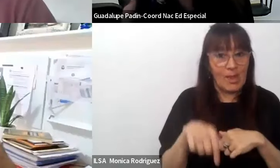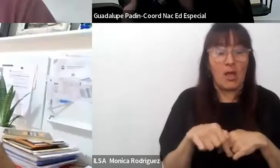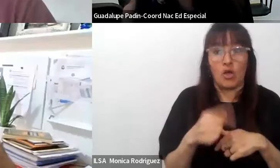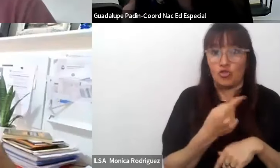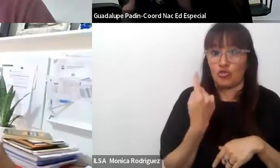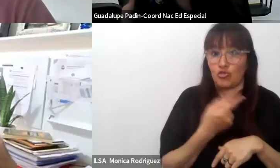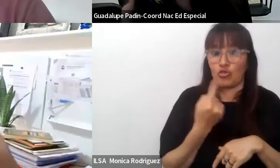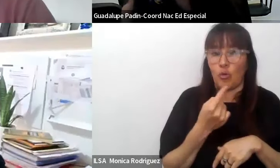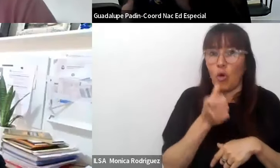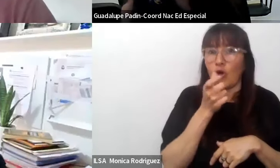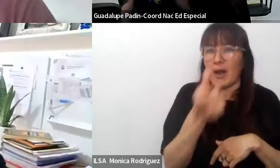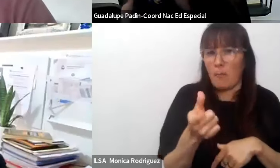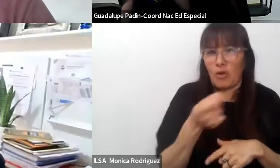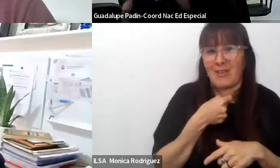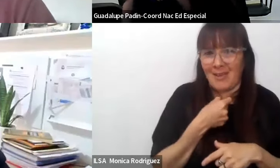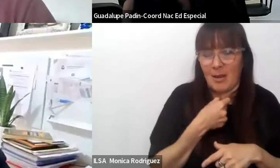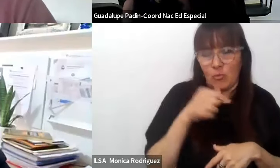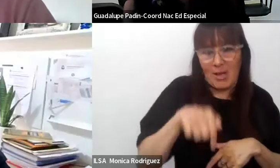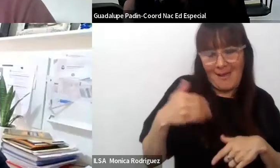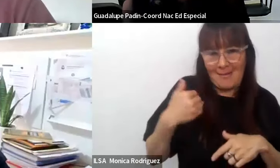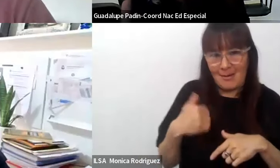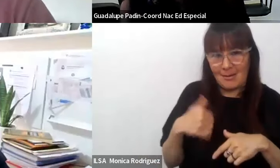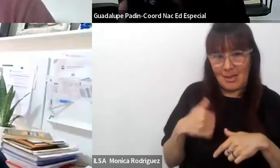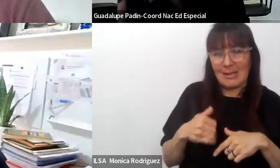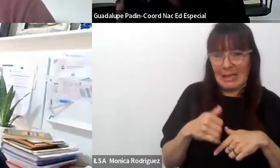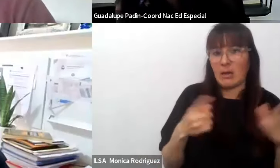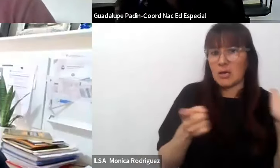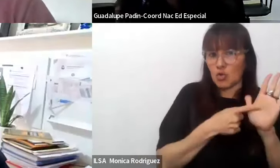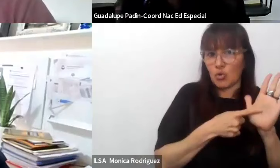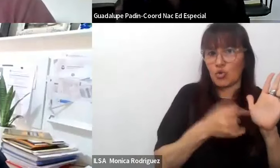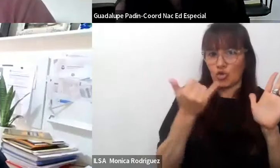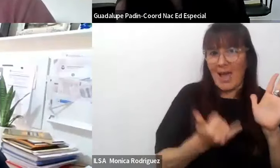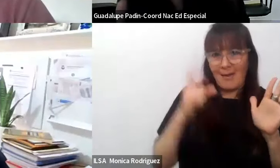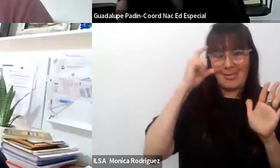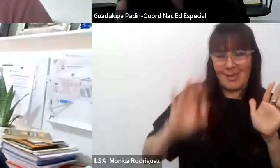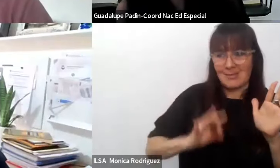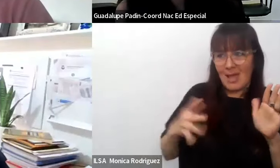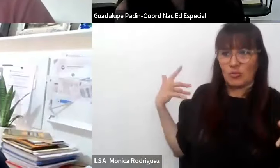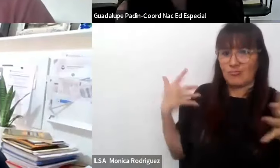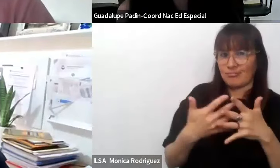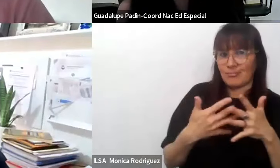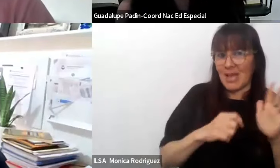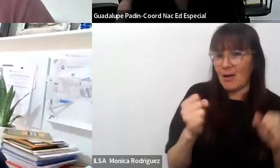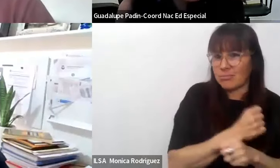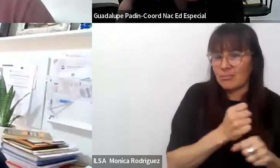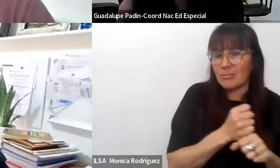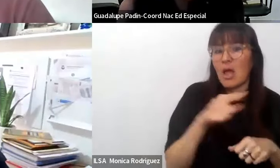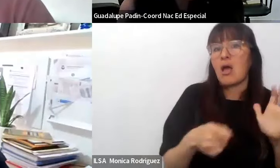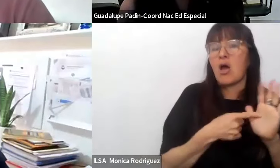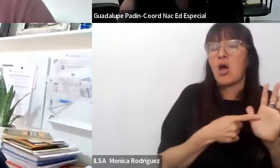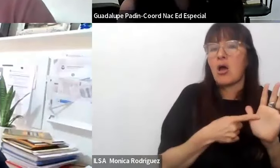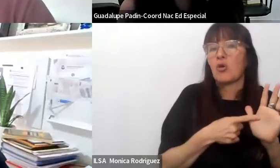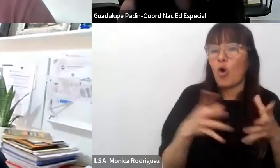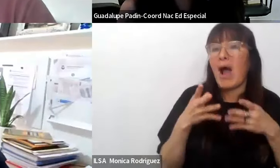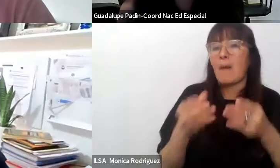desde el lado de Argentina se ha dicho en una resolución que ya tiene más de 10 años que las configuraciones de